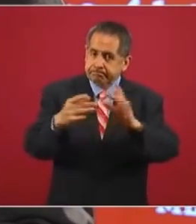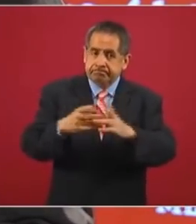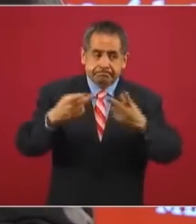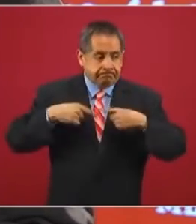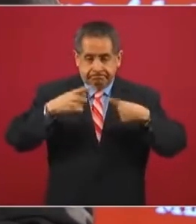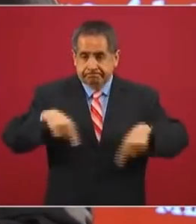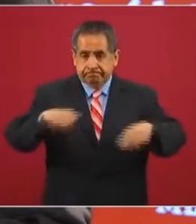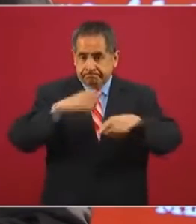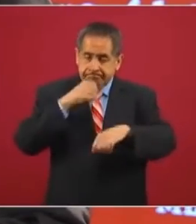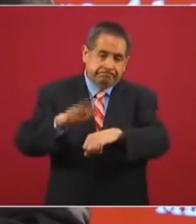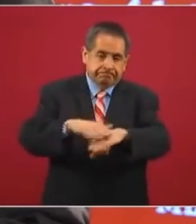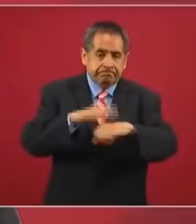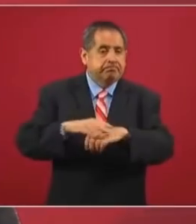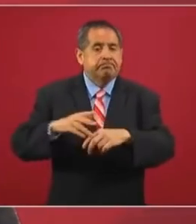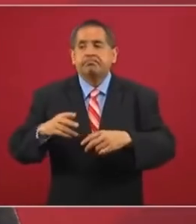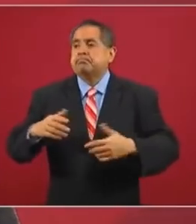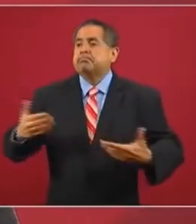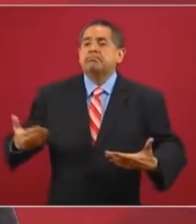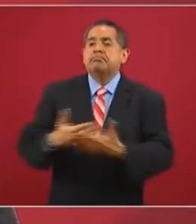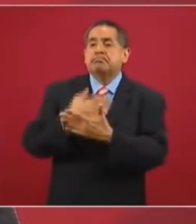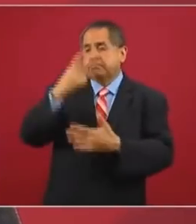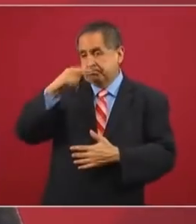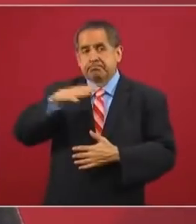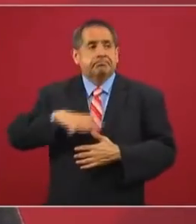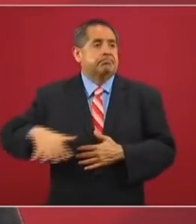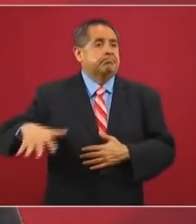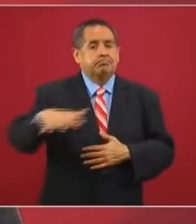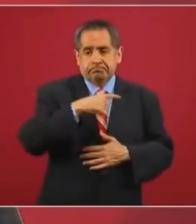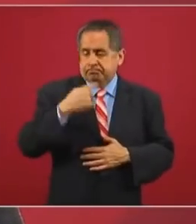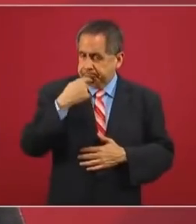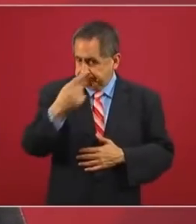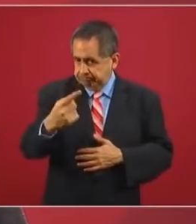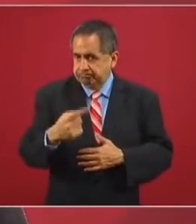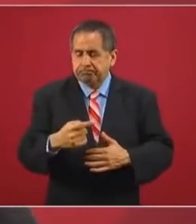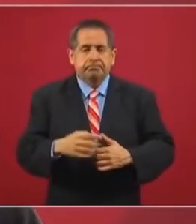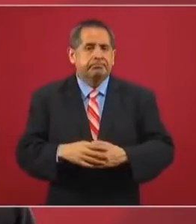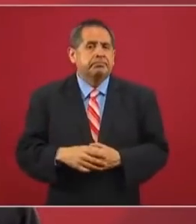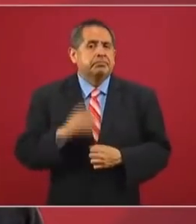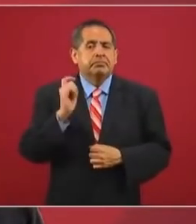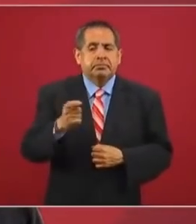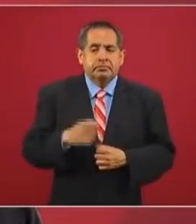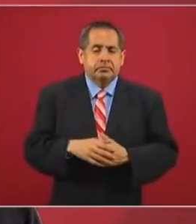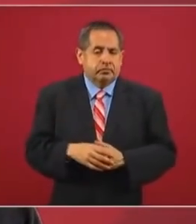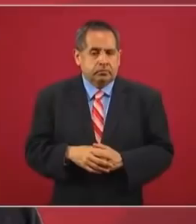a los mexicanos, que aunque